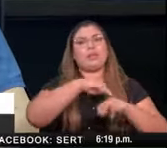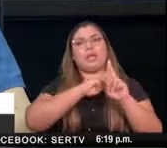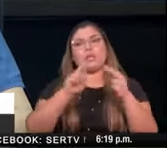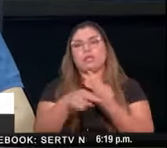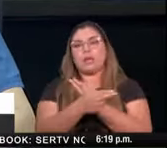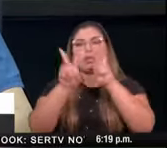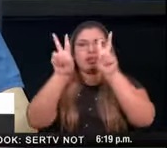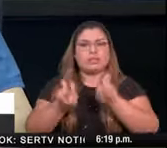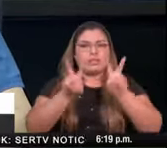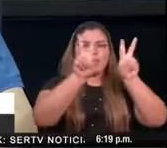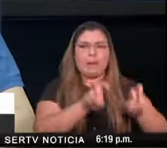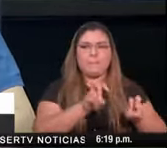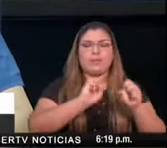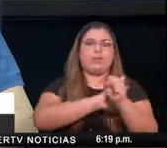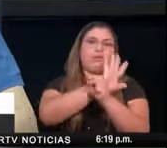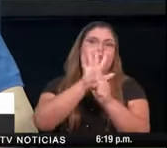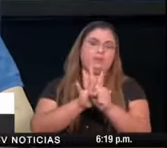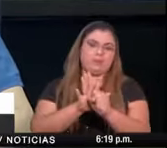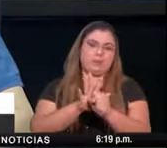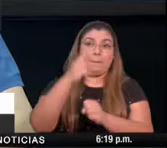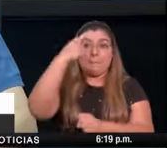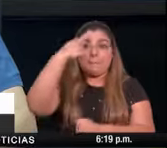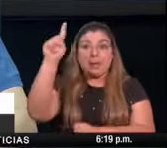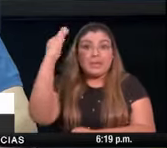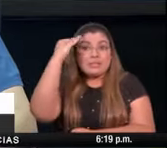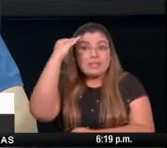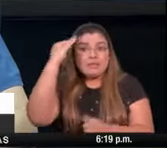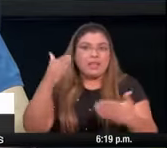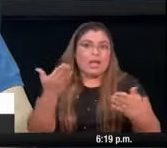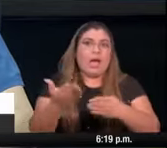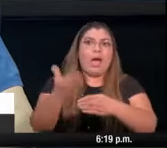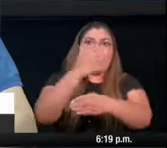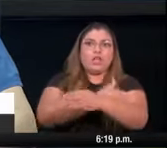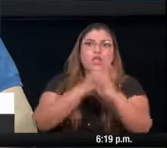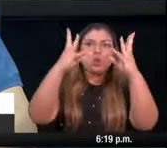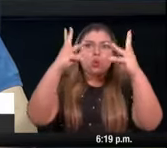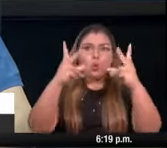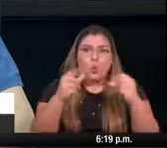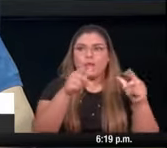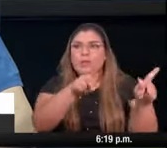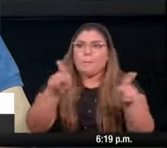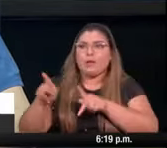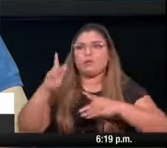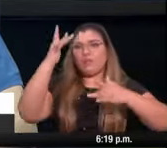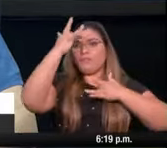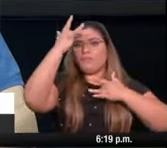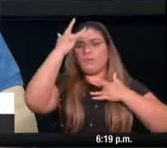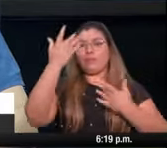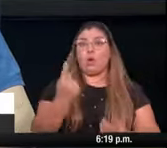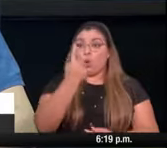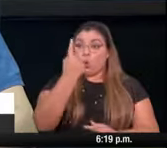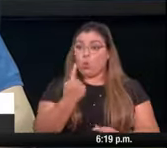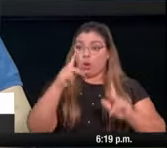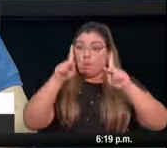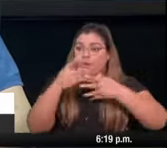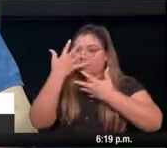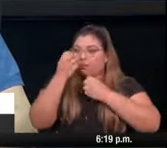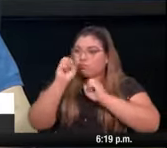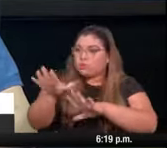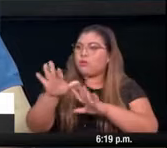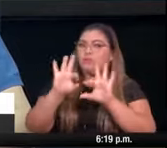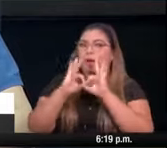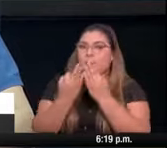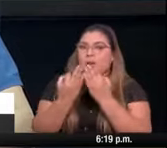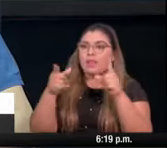respuesta rápida en los cuales también participa la fuerza de tarea conjunta y toda una